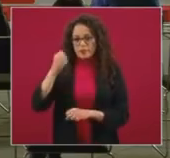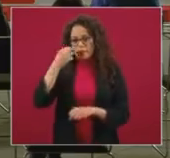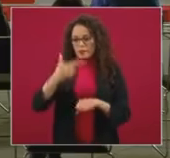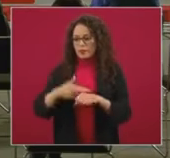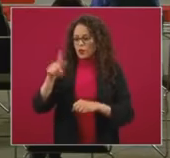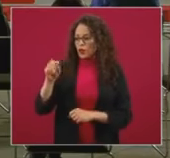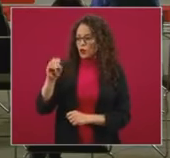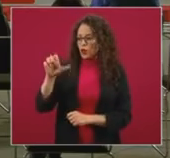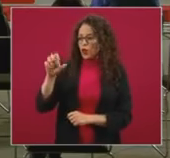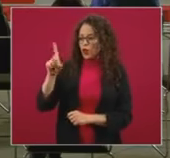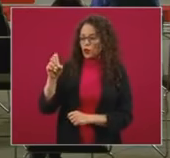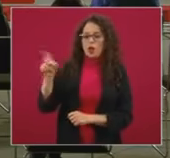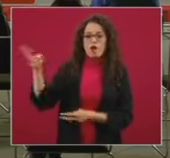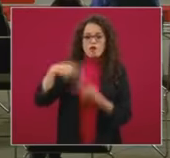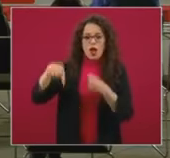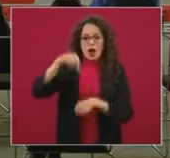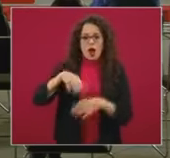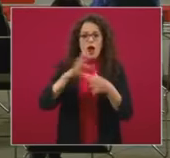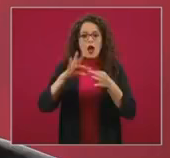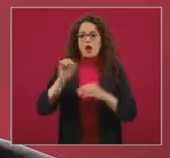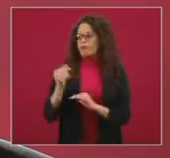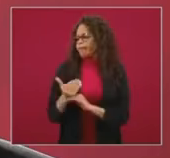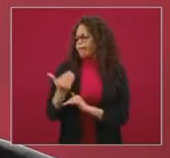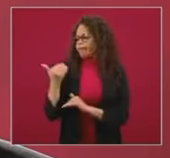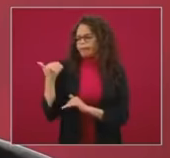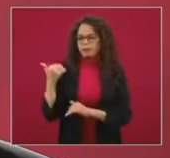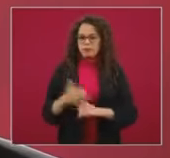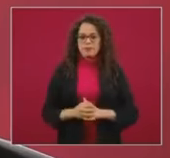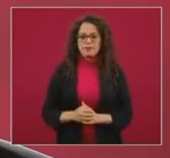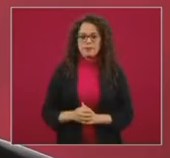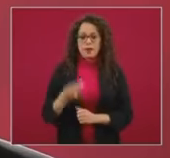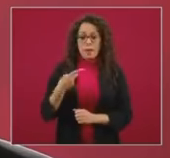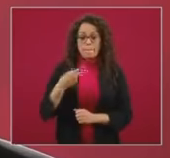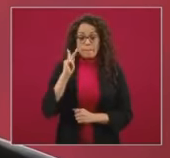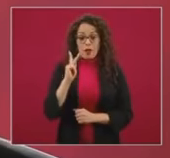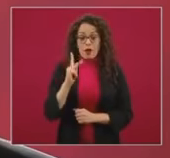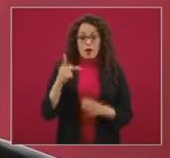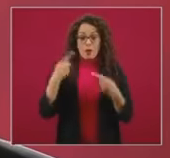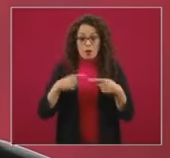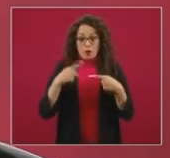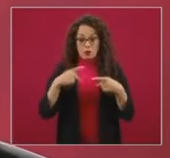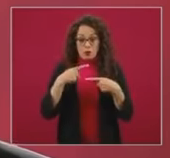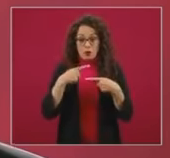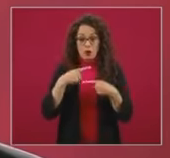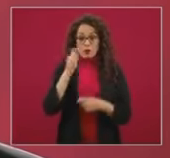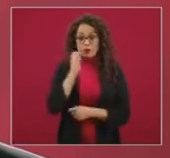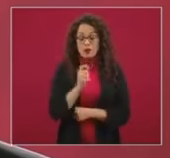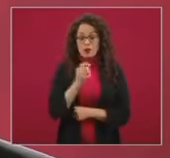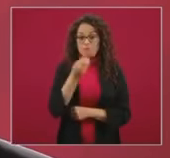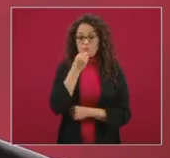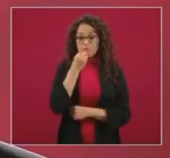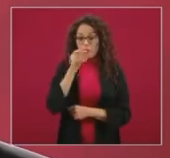pocos días. Pero desafortunadamente, la dieta de las personas mexicanas ha ido reduciendo de manera